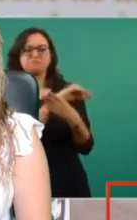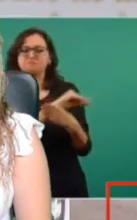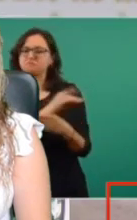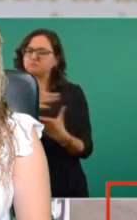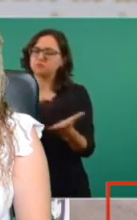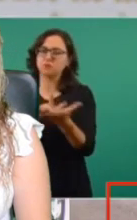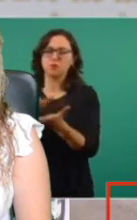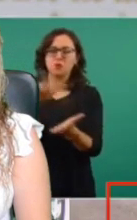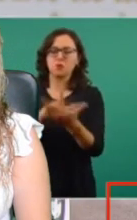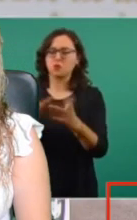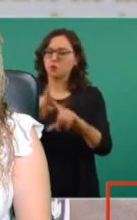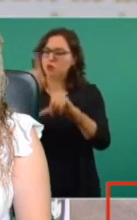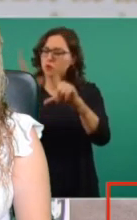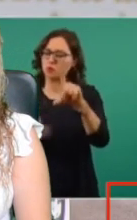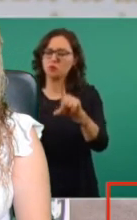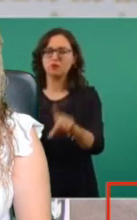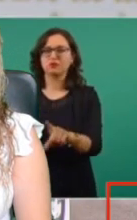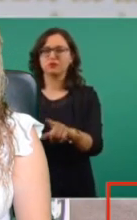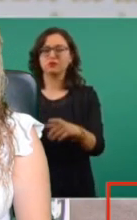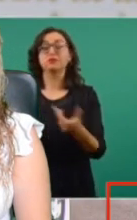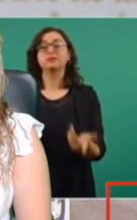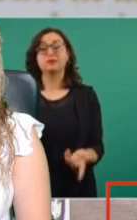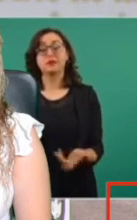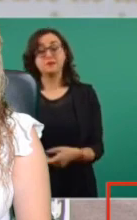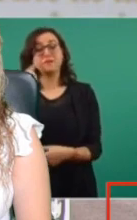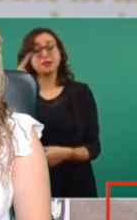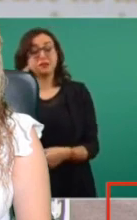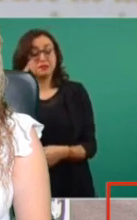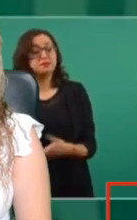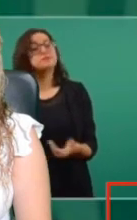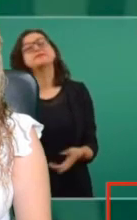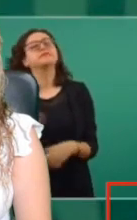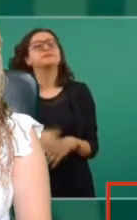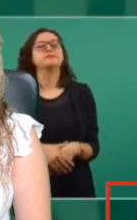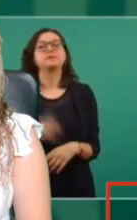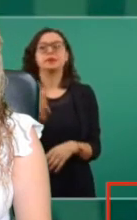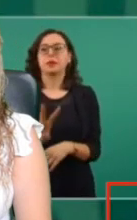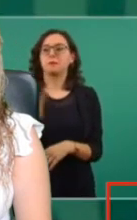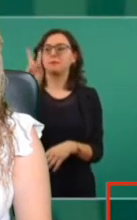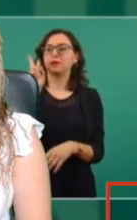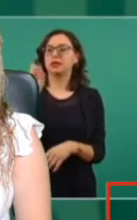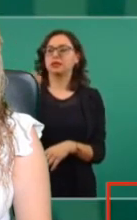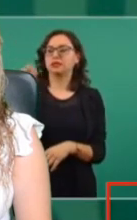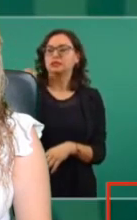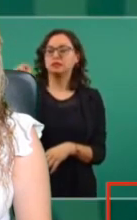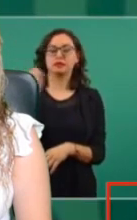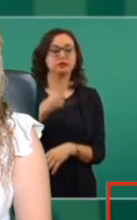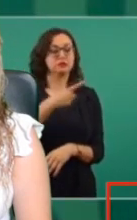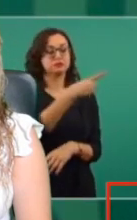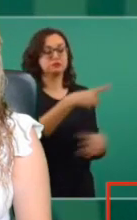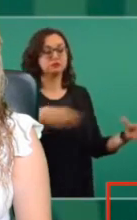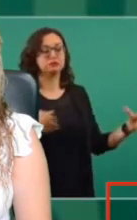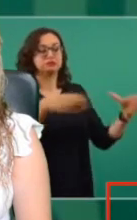Todavía el viernes, el sábado, hablaban y hablaban por teléfono.